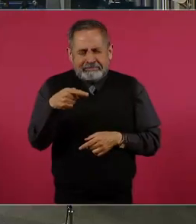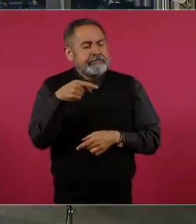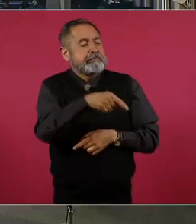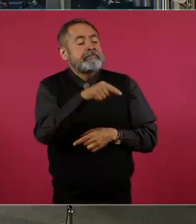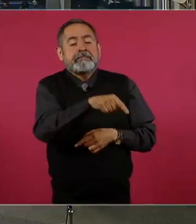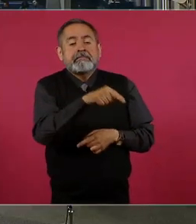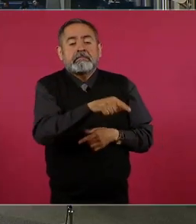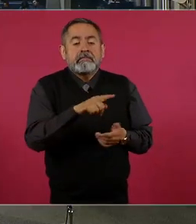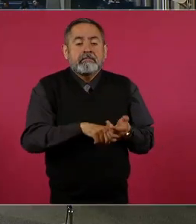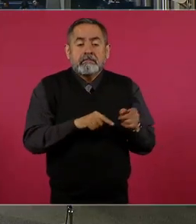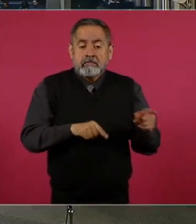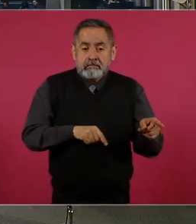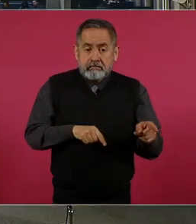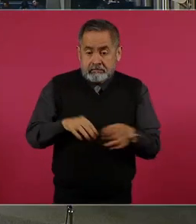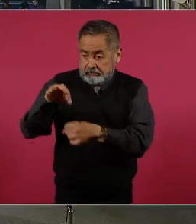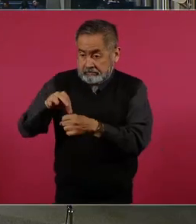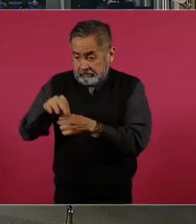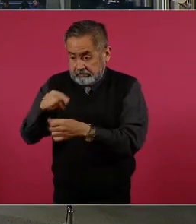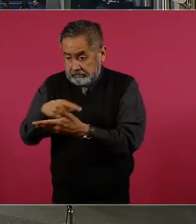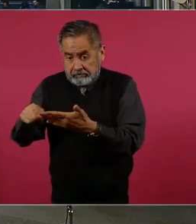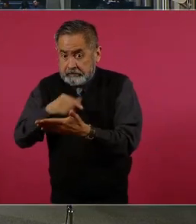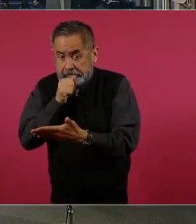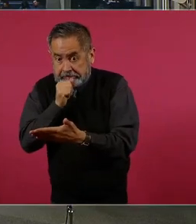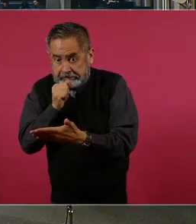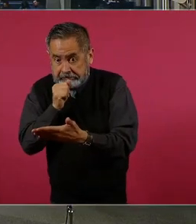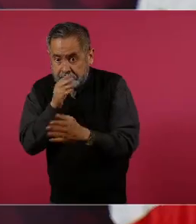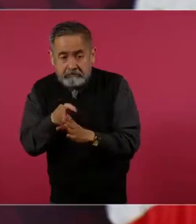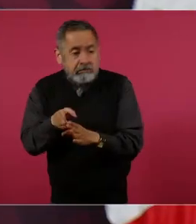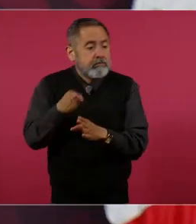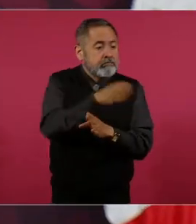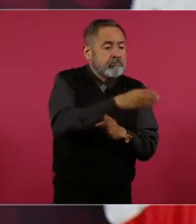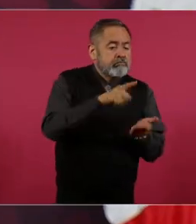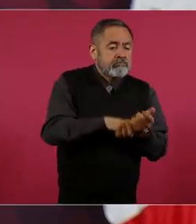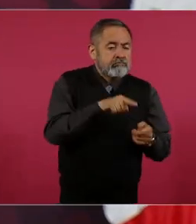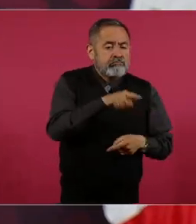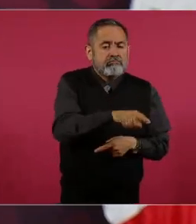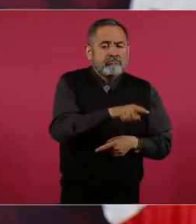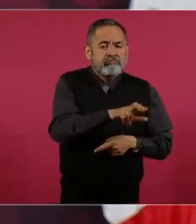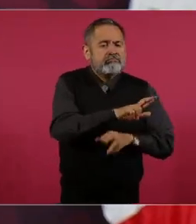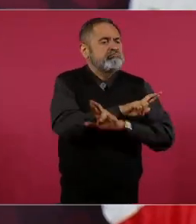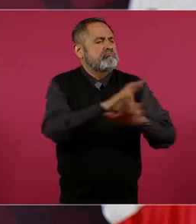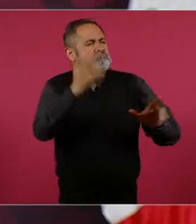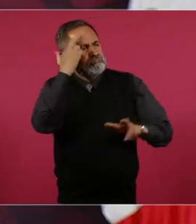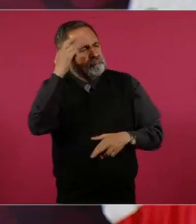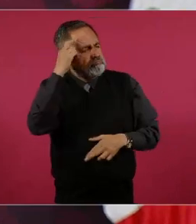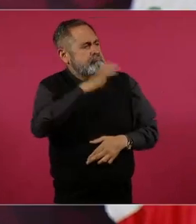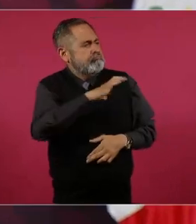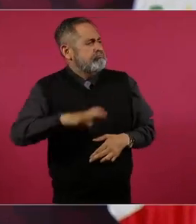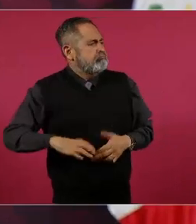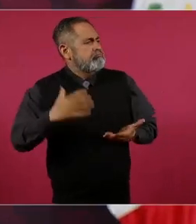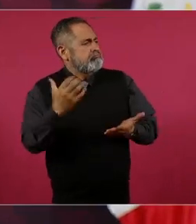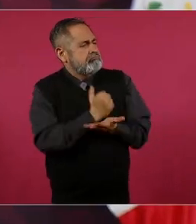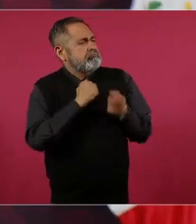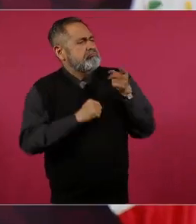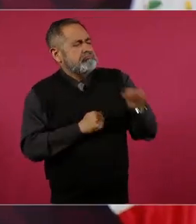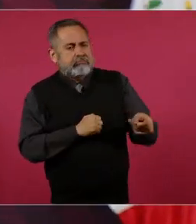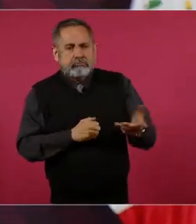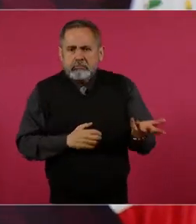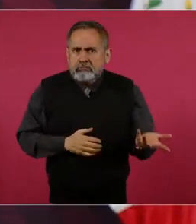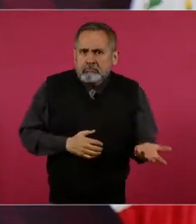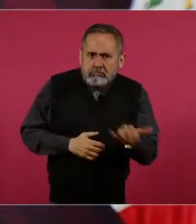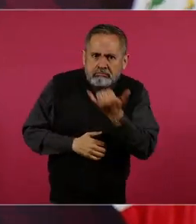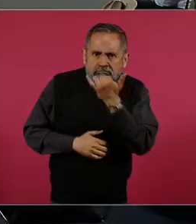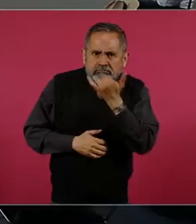reconocido a uno de los candidatos sin